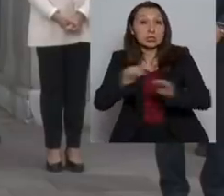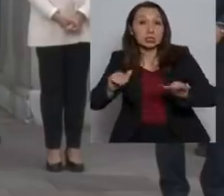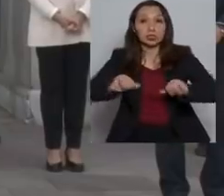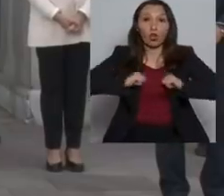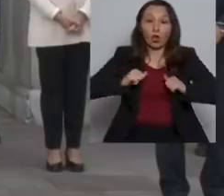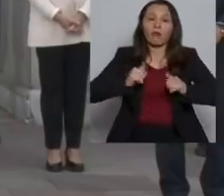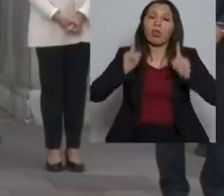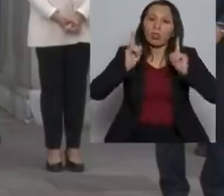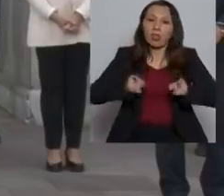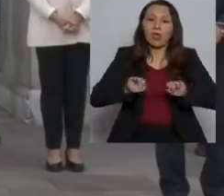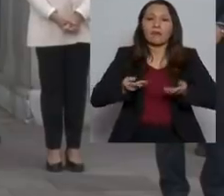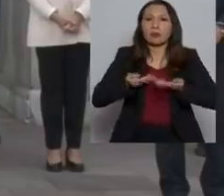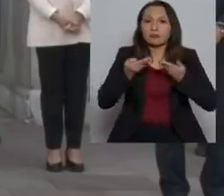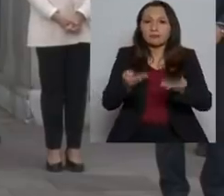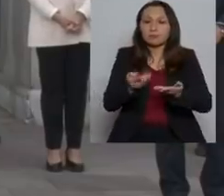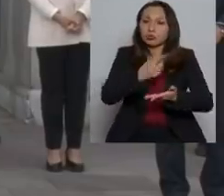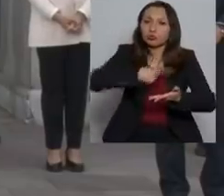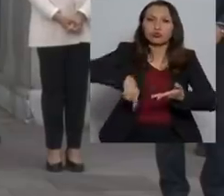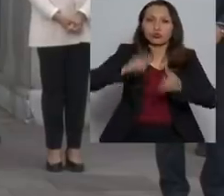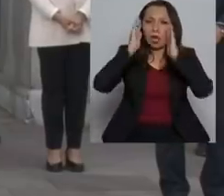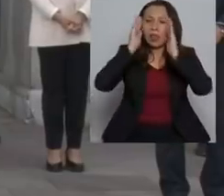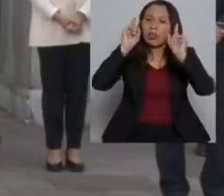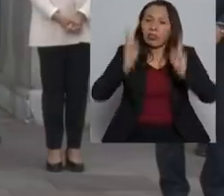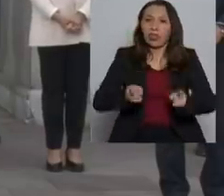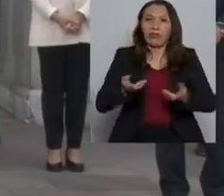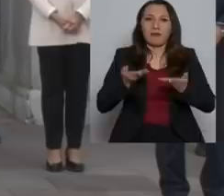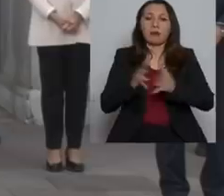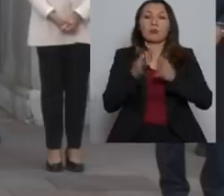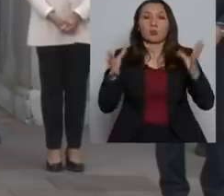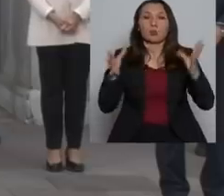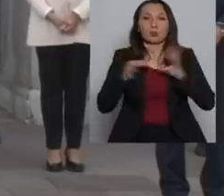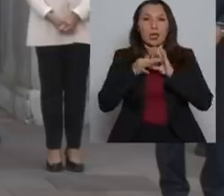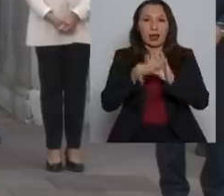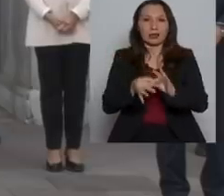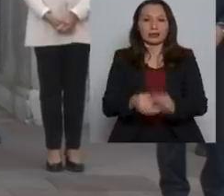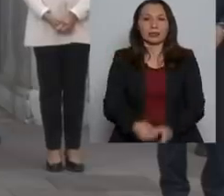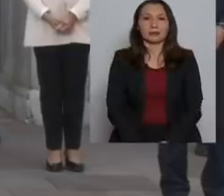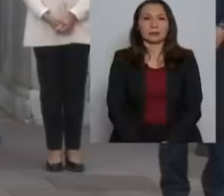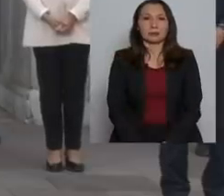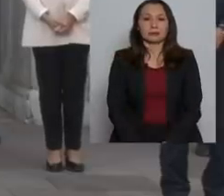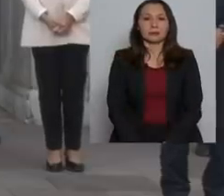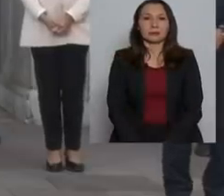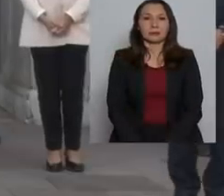que les prestemos hoy día toda nuestra atención. Muchas gracias. Gracias.